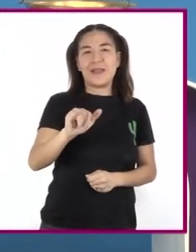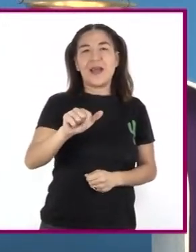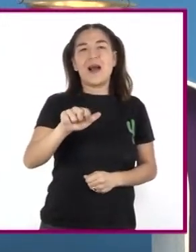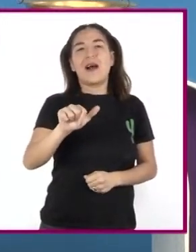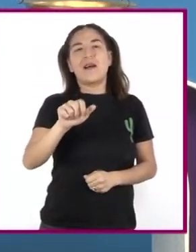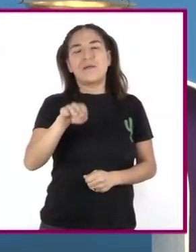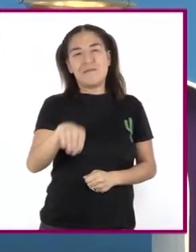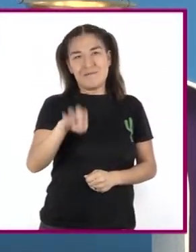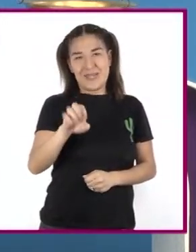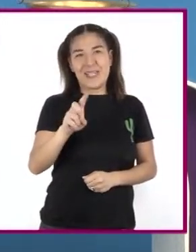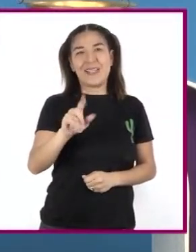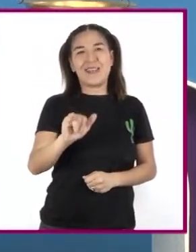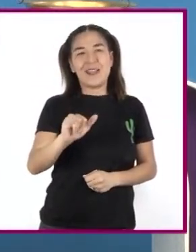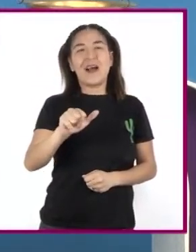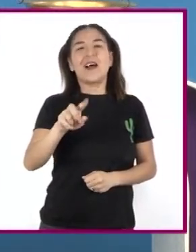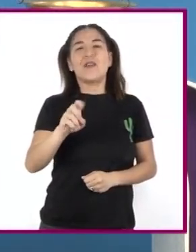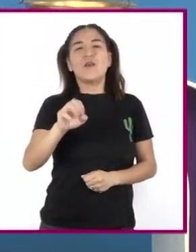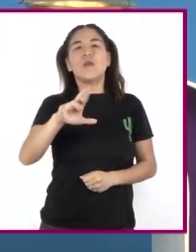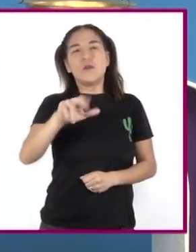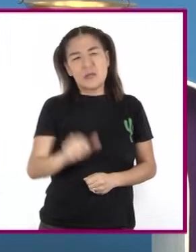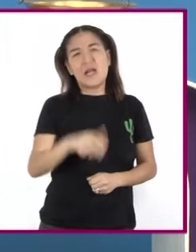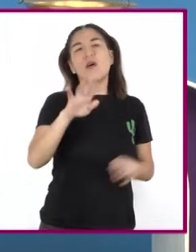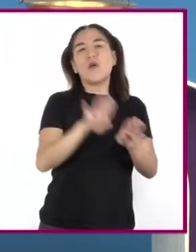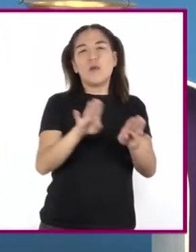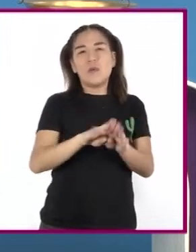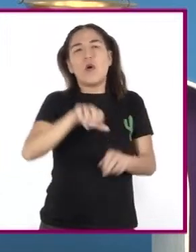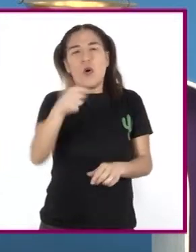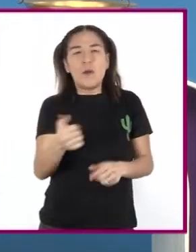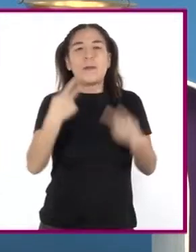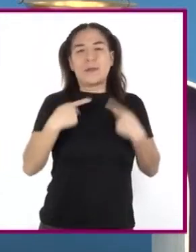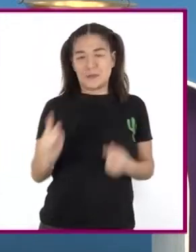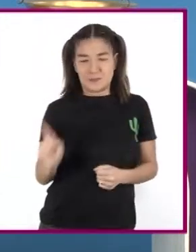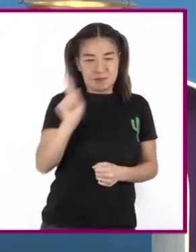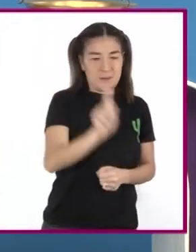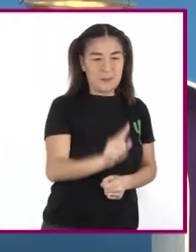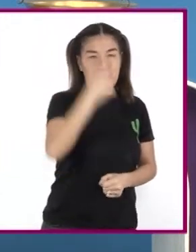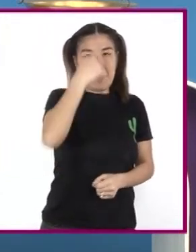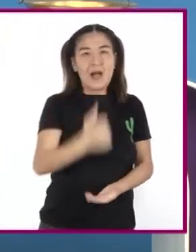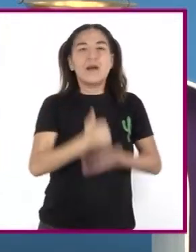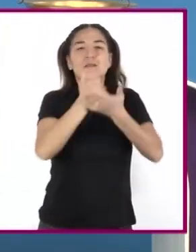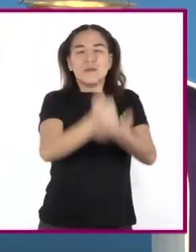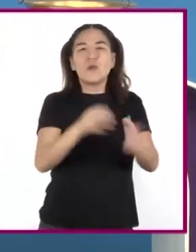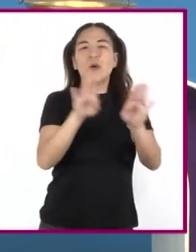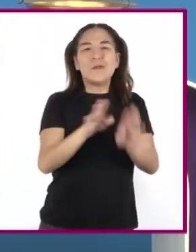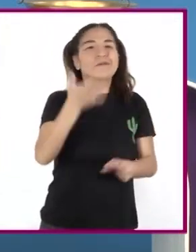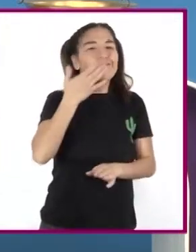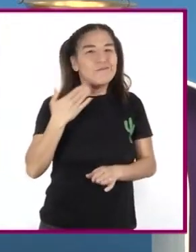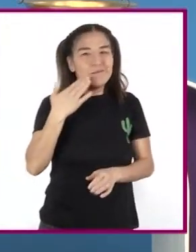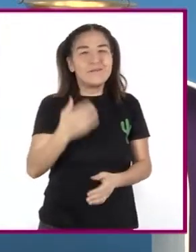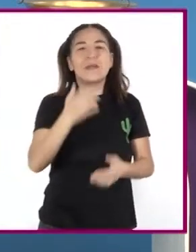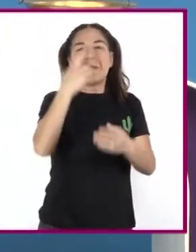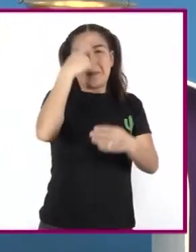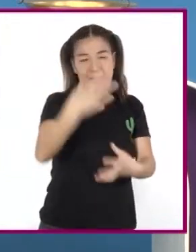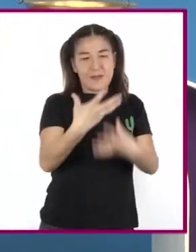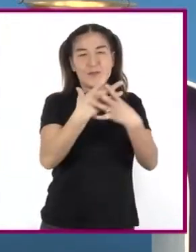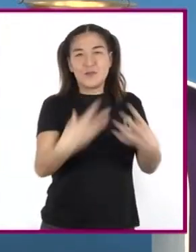Ella recurre Entonces A la mediación O búsqueda amigable De una solución Que satisfaga